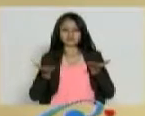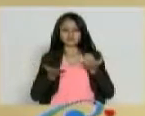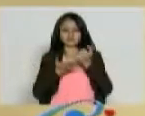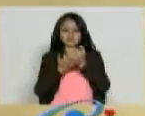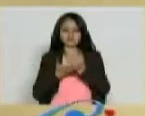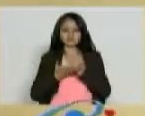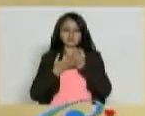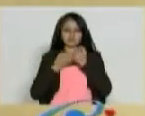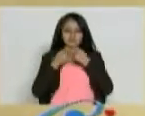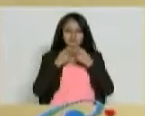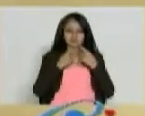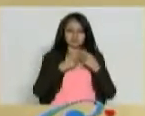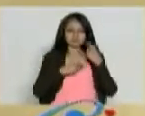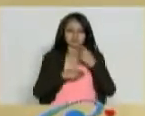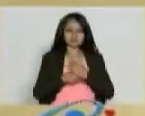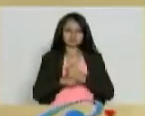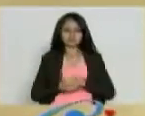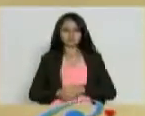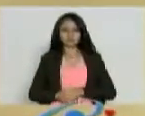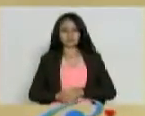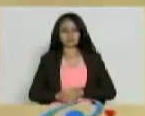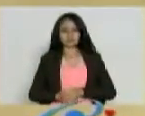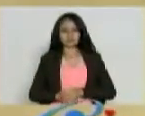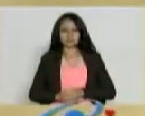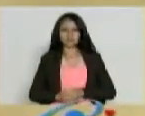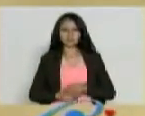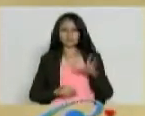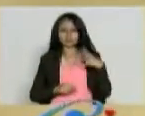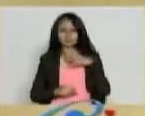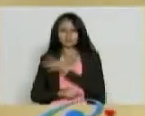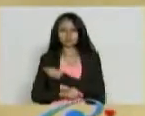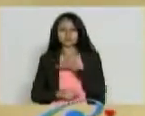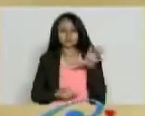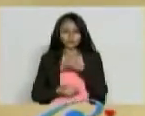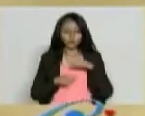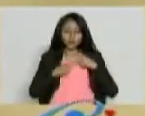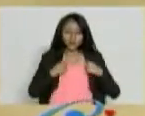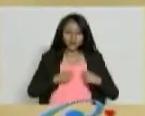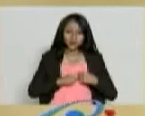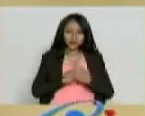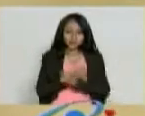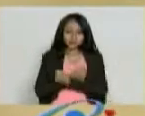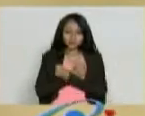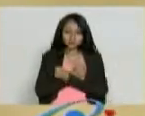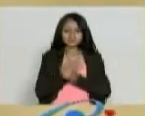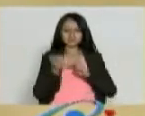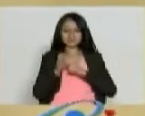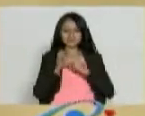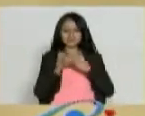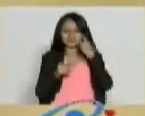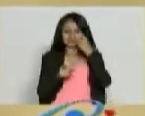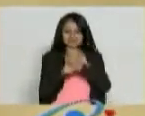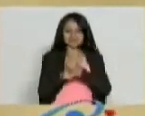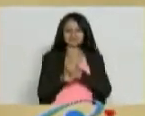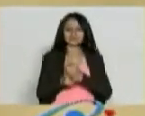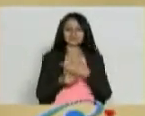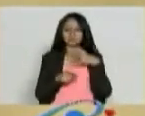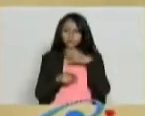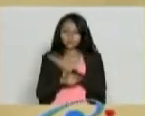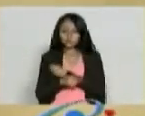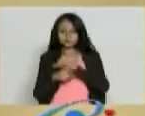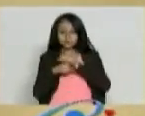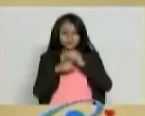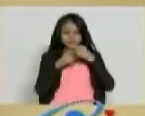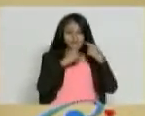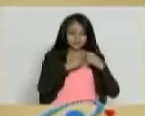que solo encontramos en el amor, nuestra esencia. Todo lo que hacemos con amor definitivamente funciona. Todo lo que hacemos con amor